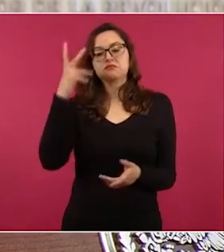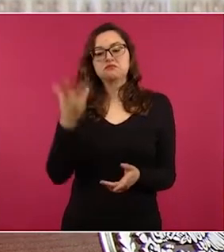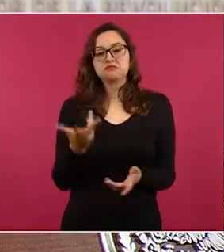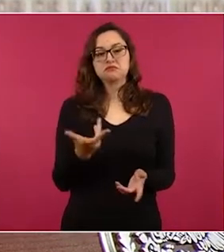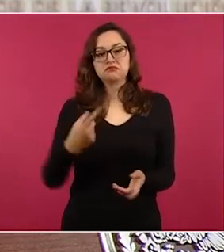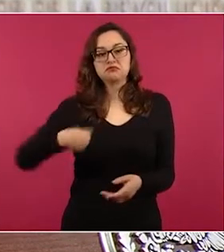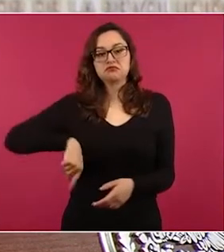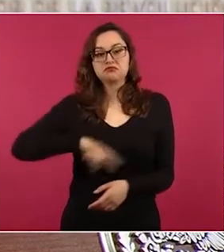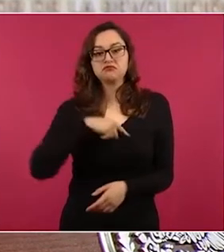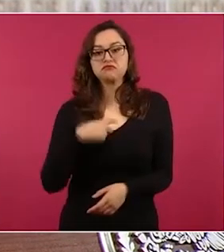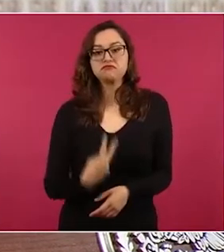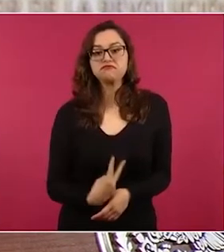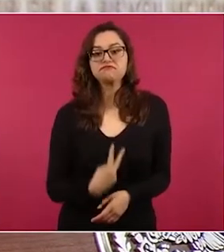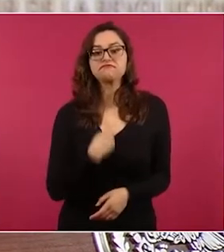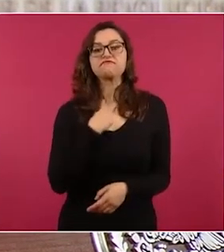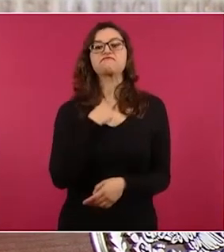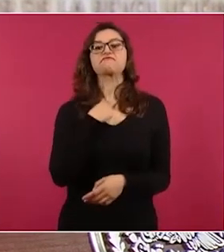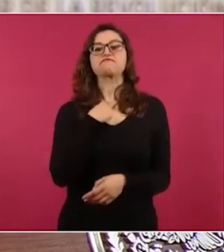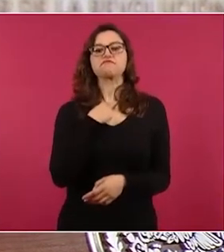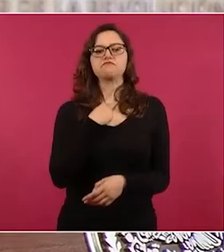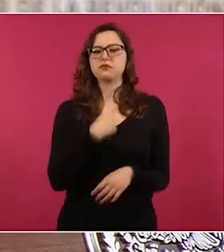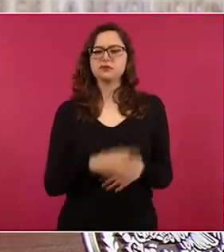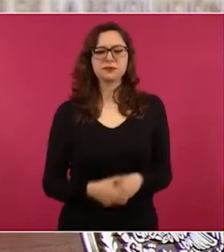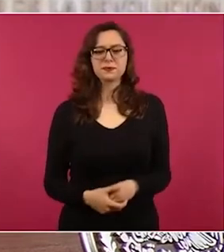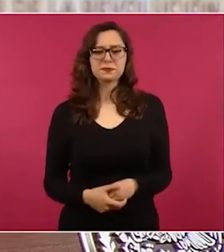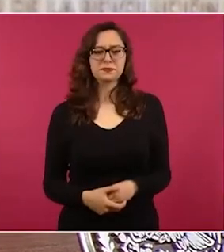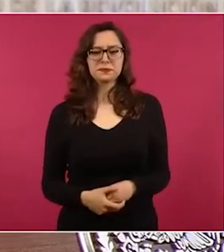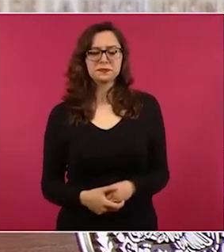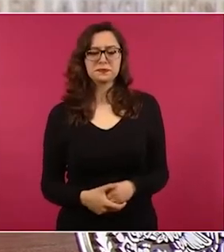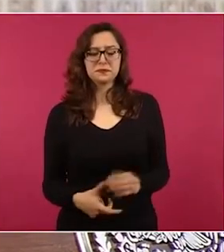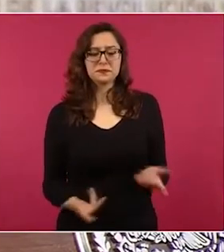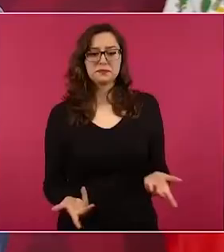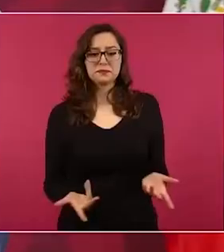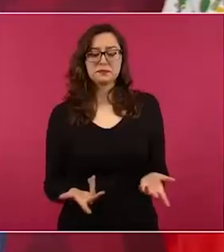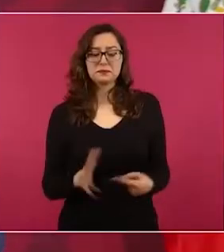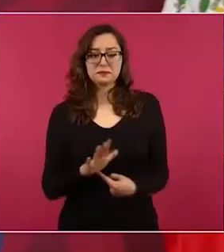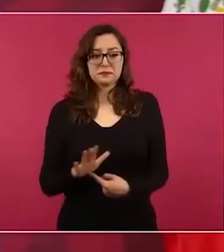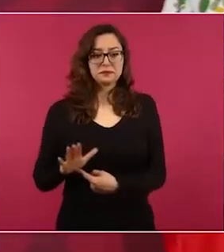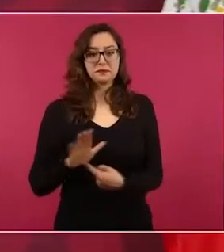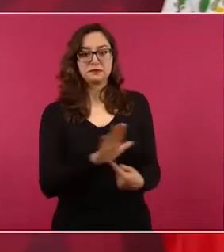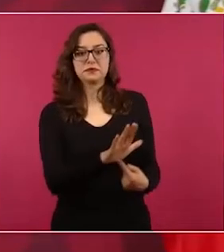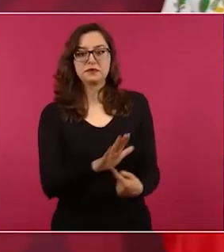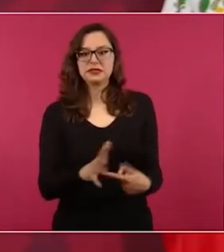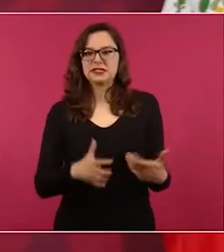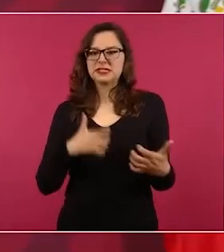pared y no pudieron, es otra cosa.